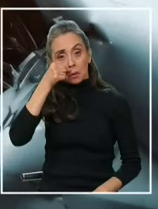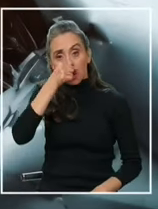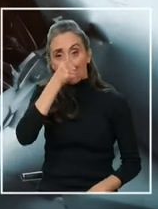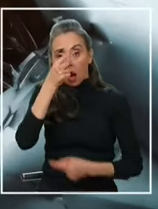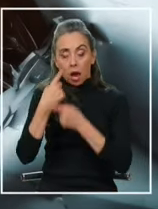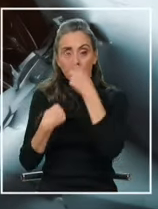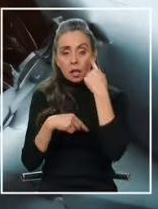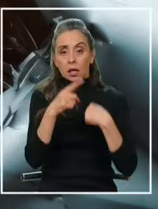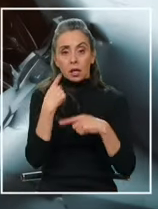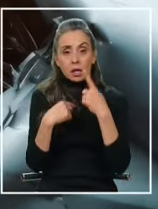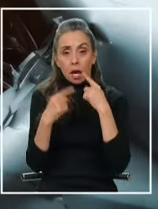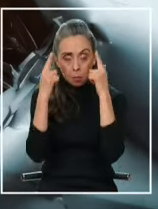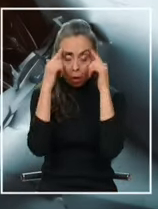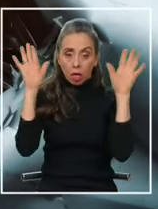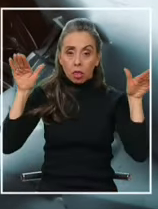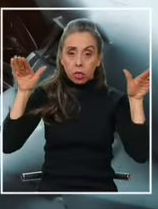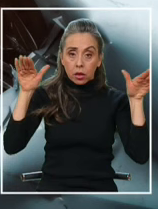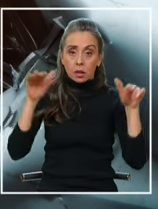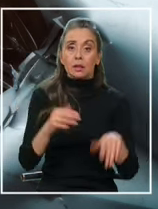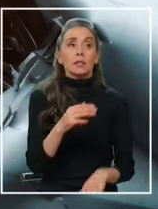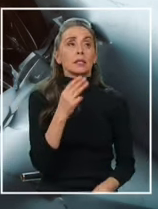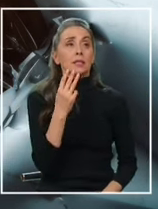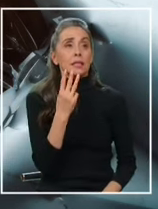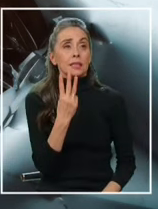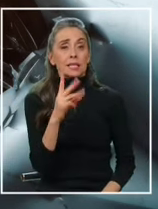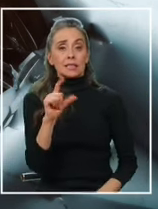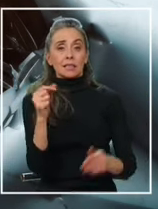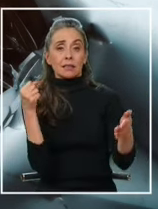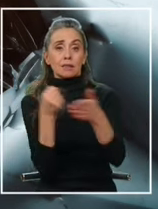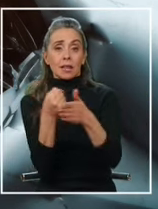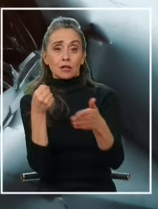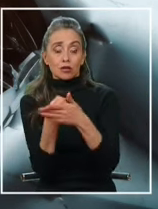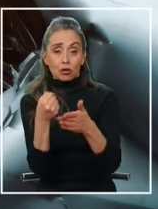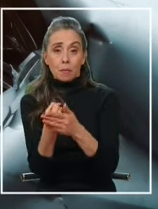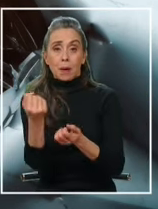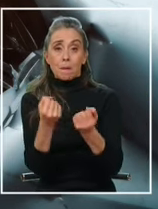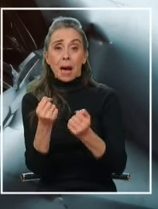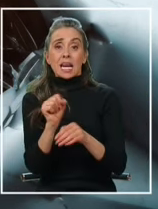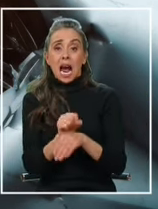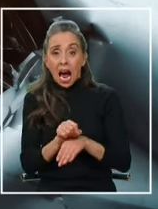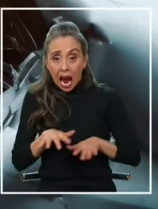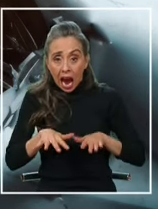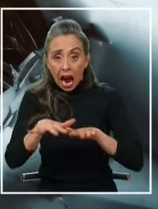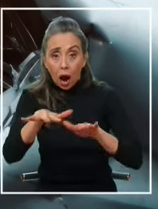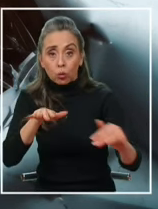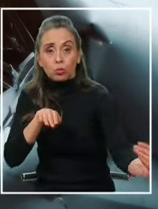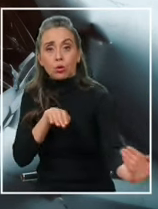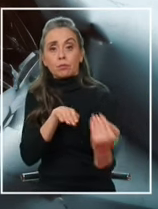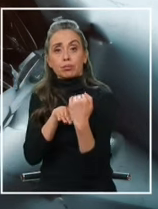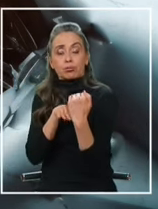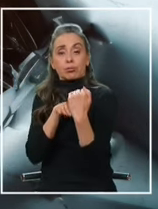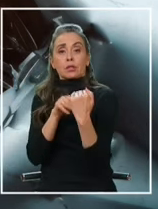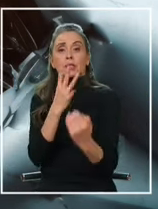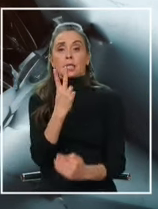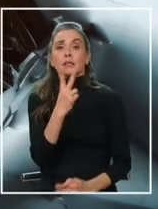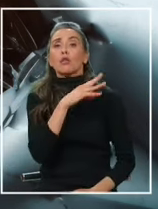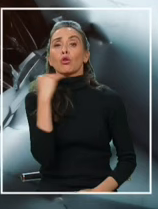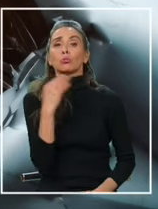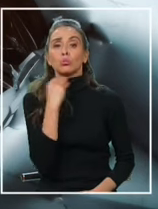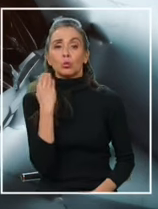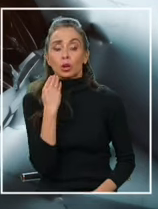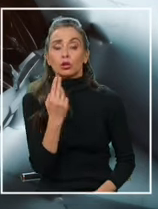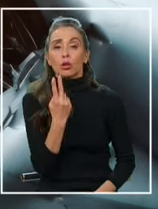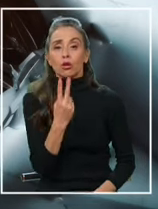En 2023 hubo 370 siniestros por conducir contra el tránsito, 32 fallecidos